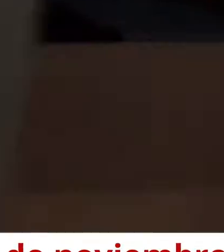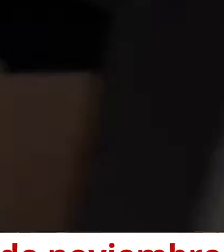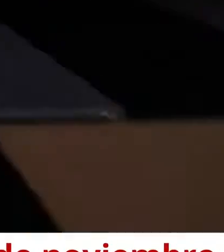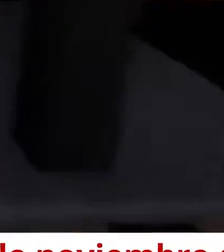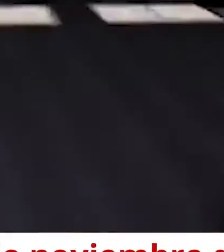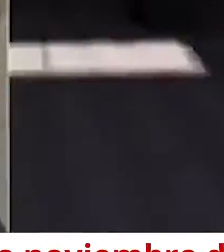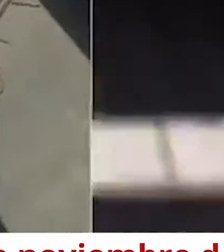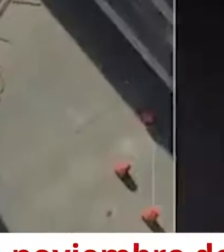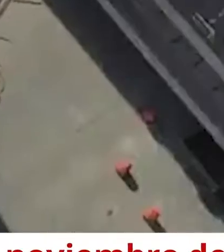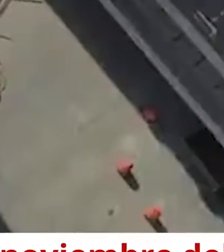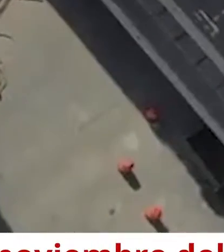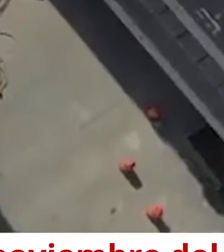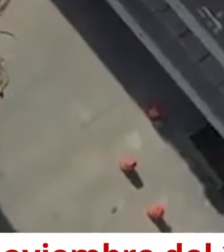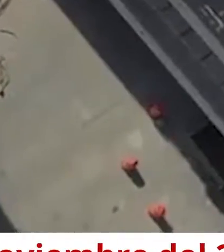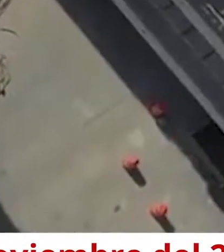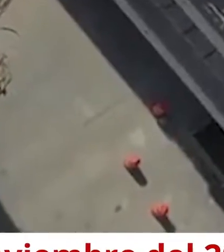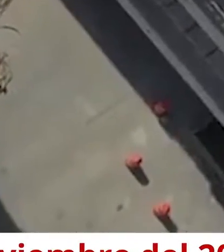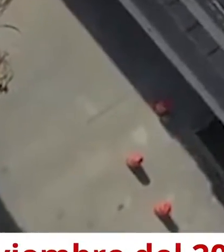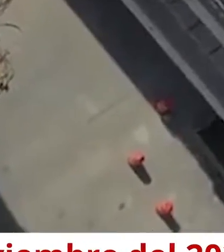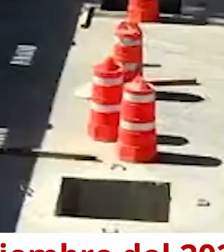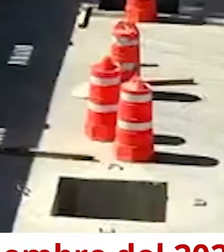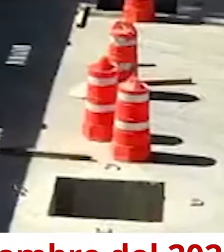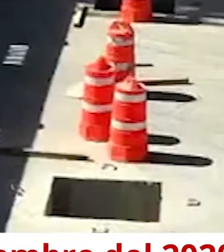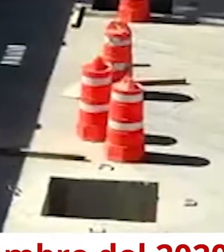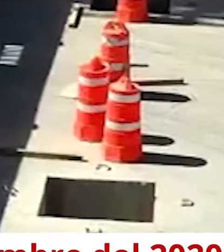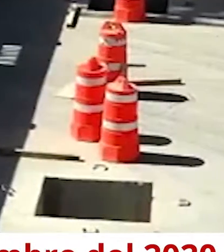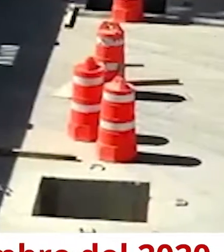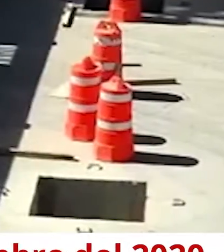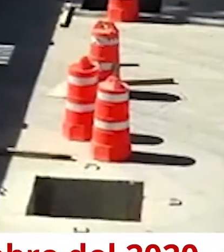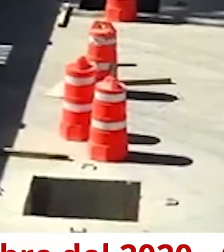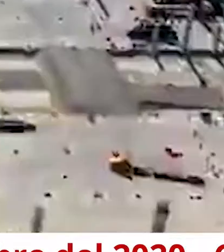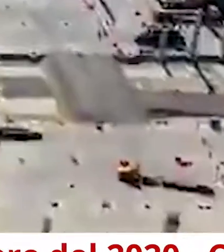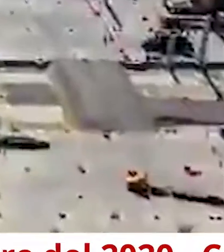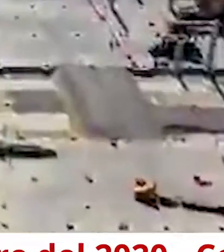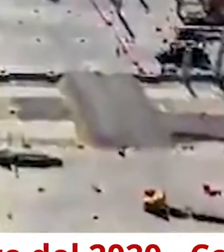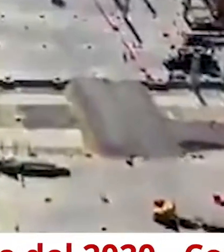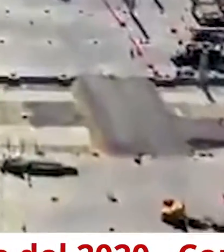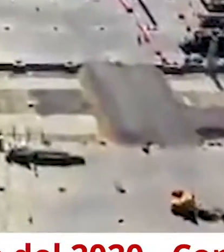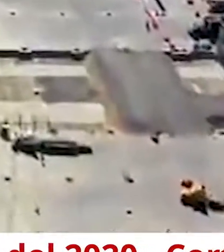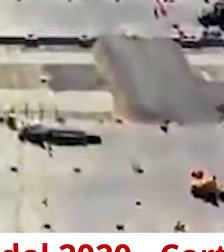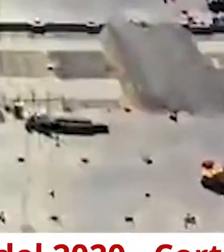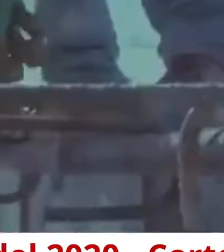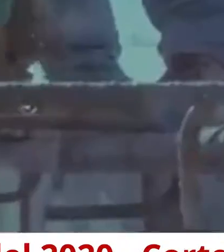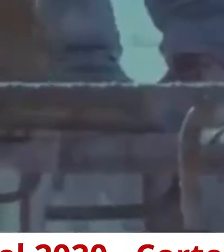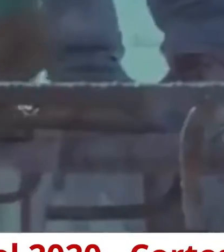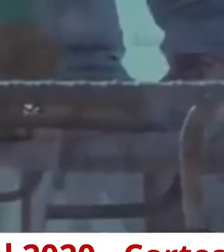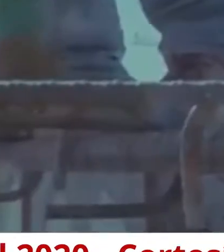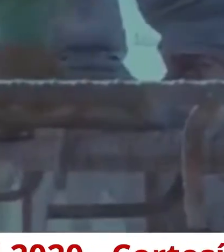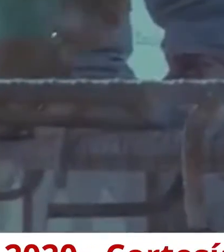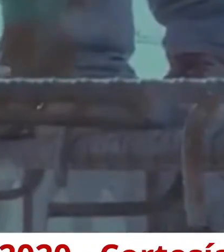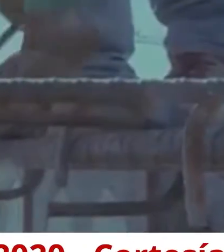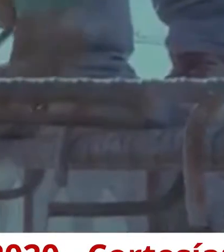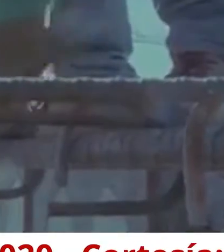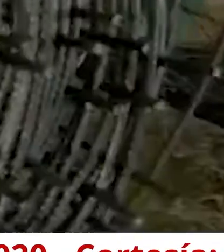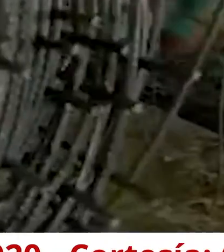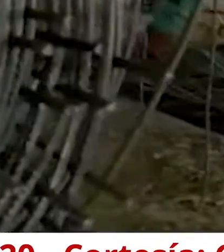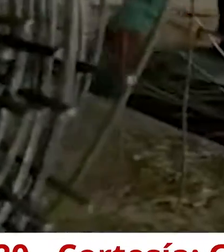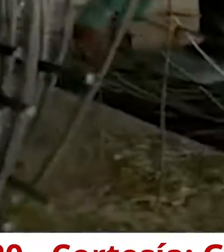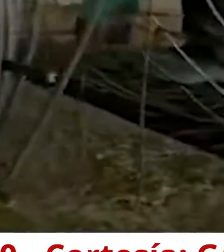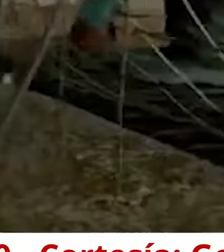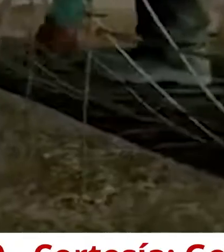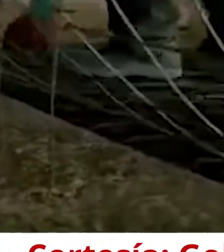terrestre, se ejecutan los trabajos de montaje de muros prefabricados y acero de continuidad entre traves y